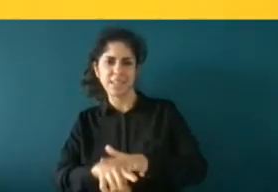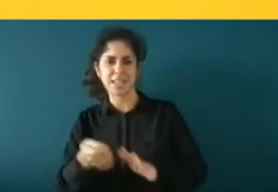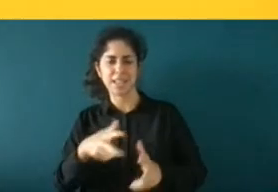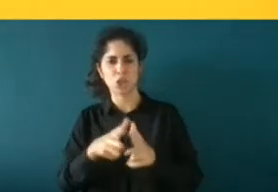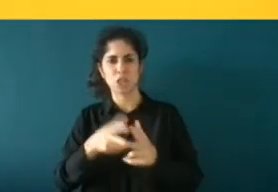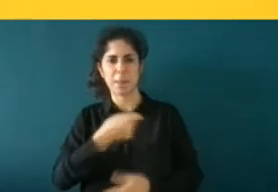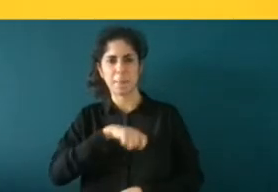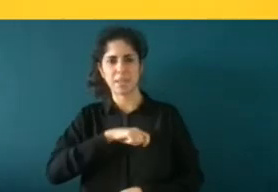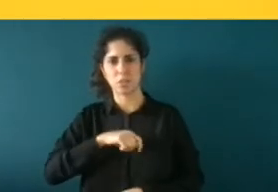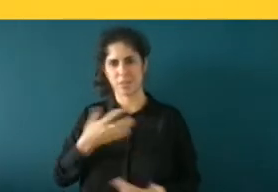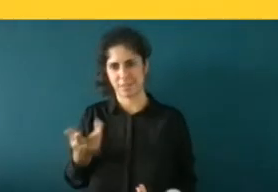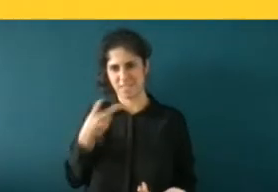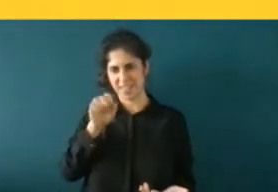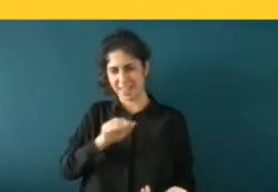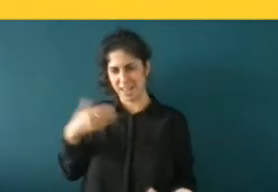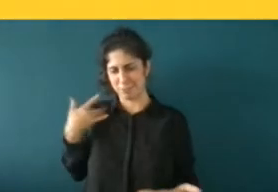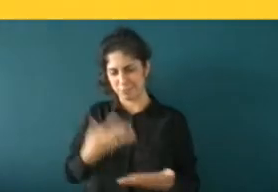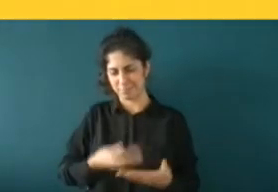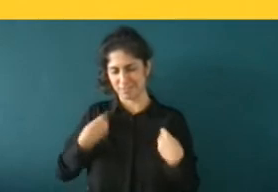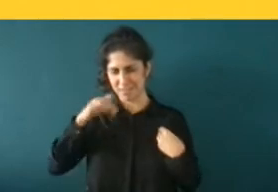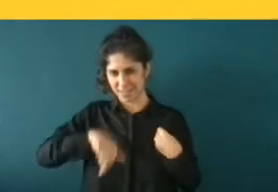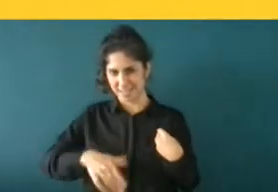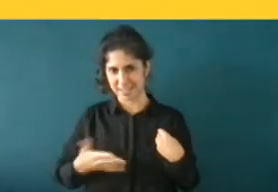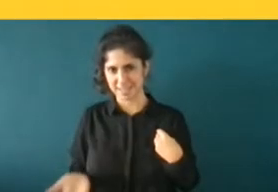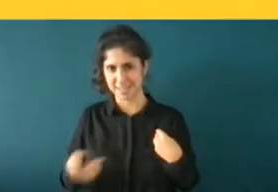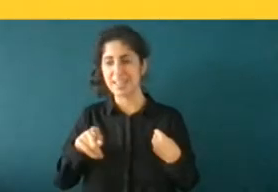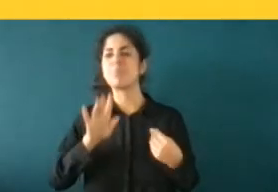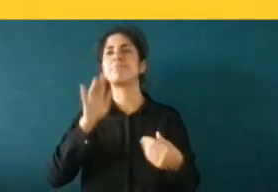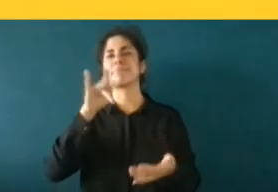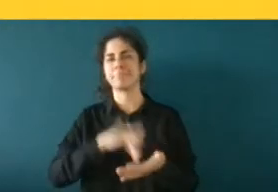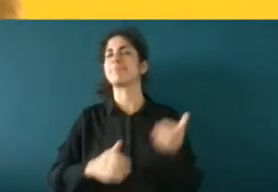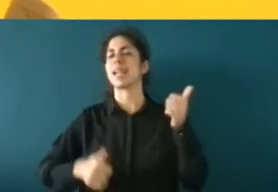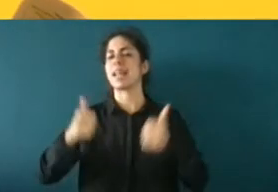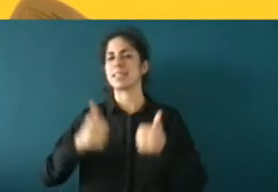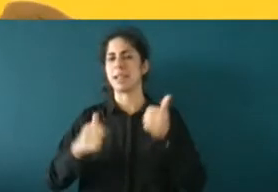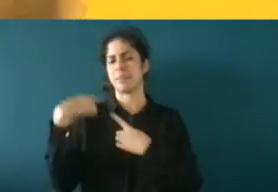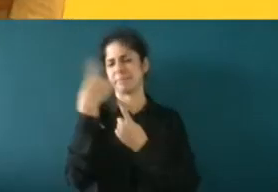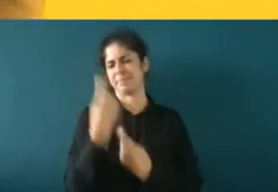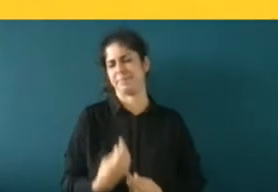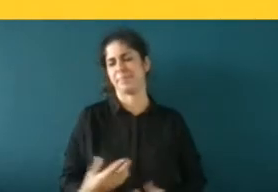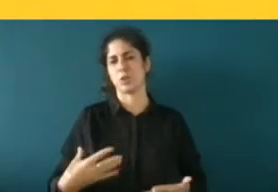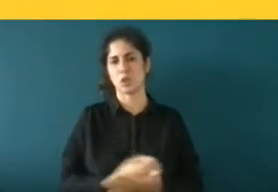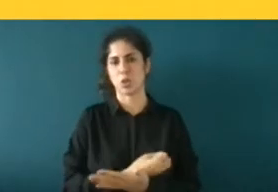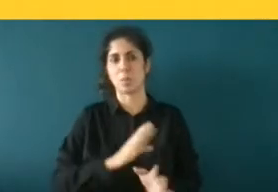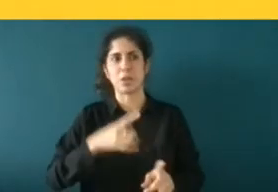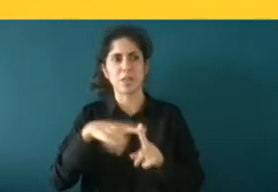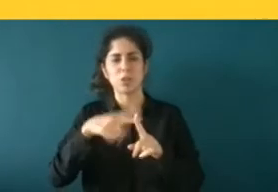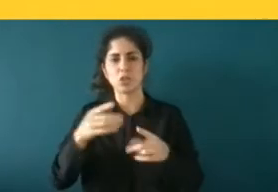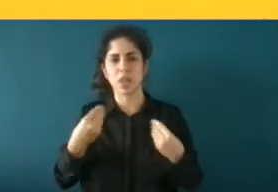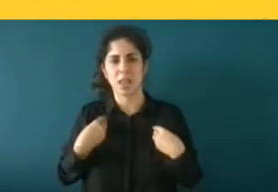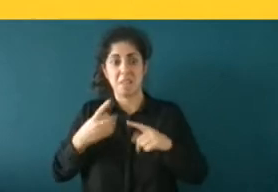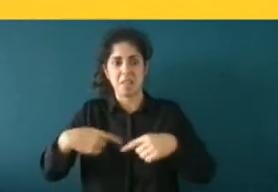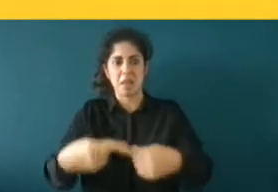viviendo en España un examen por el que te preguntan de todo menos de cosas cotidianas de la vida te preguntan de